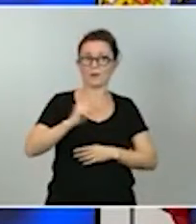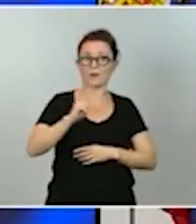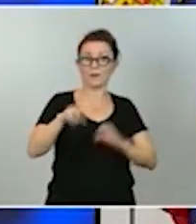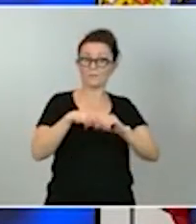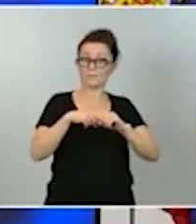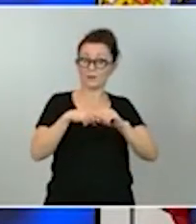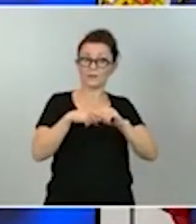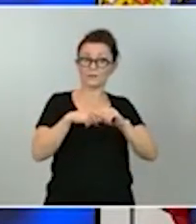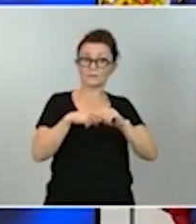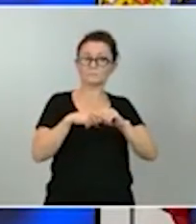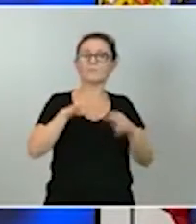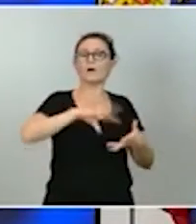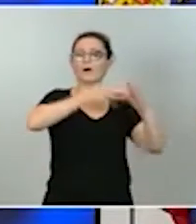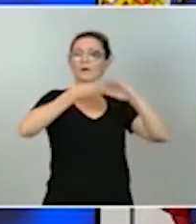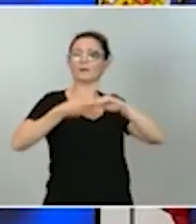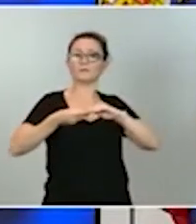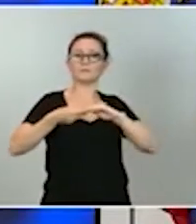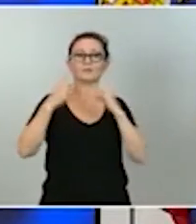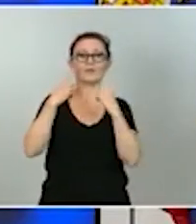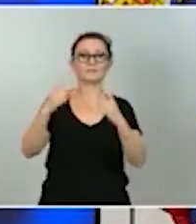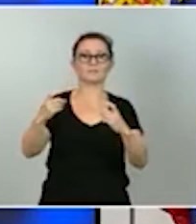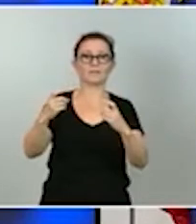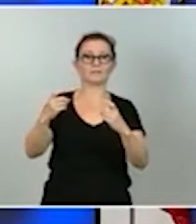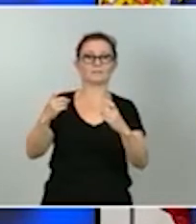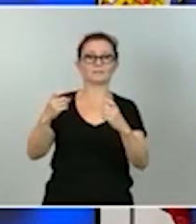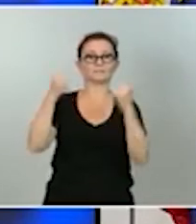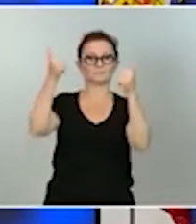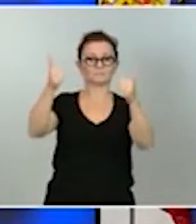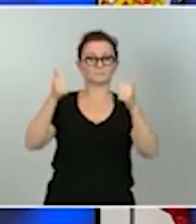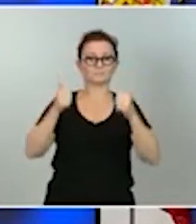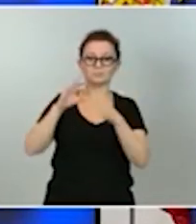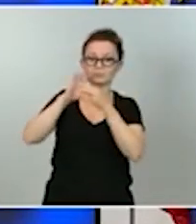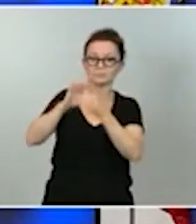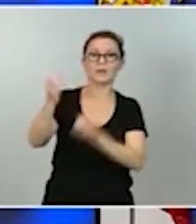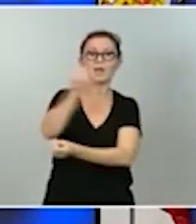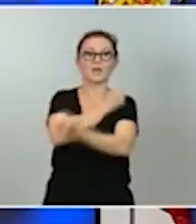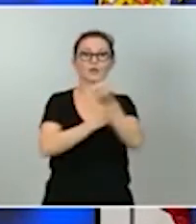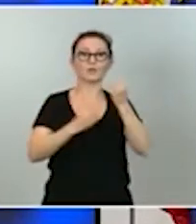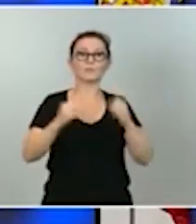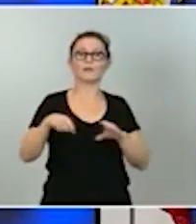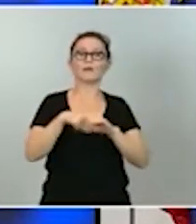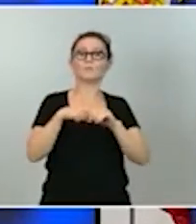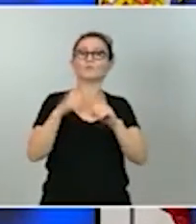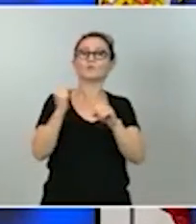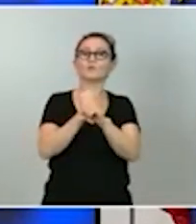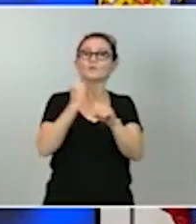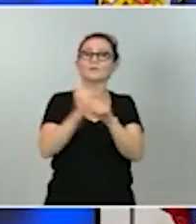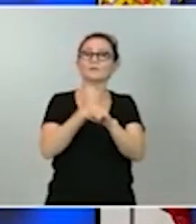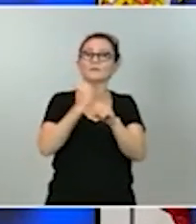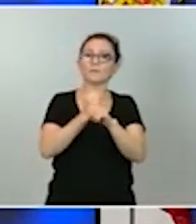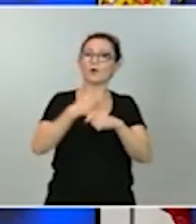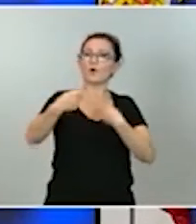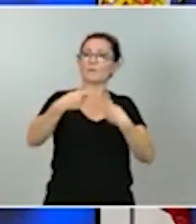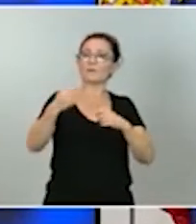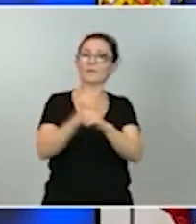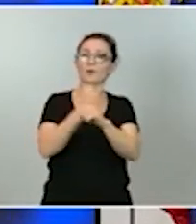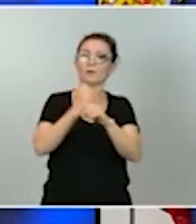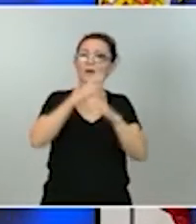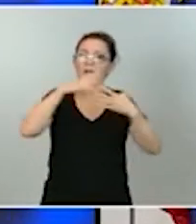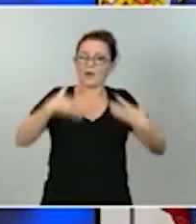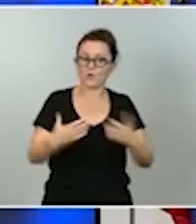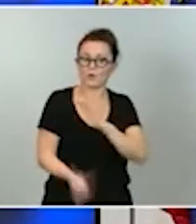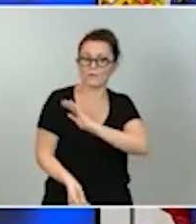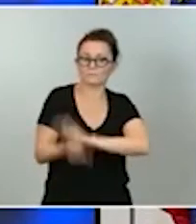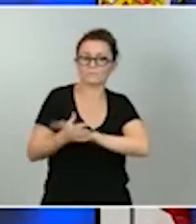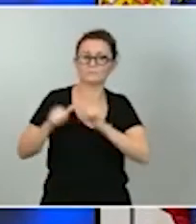de cualificación de esta nueva economía de este nuevo mercado laboral que estamos construyendo mediante la creación les